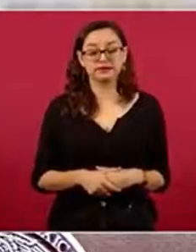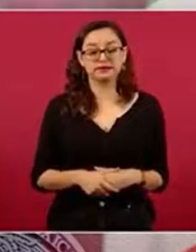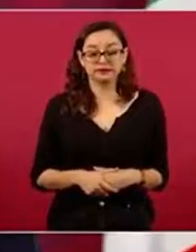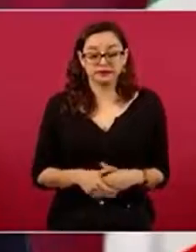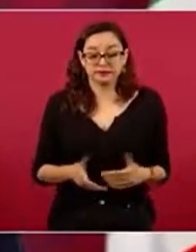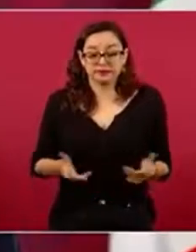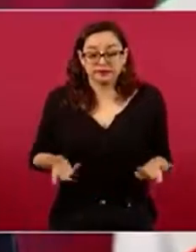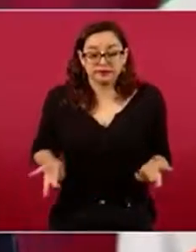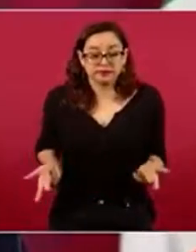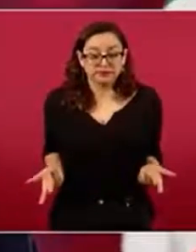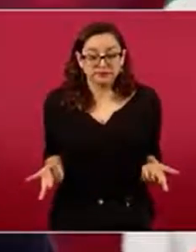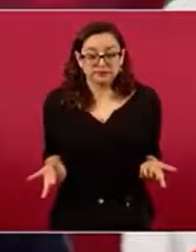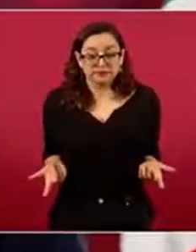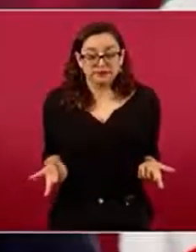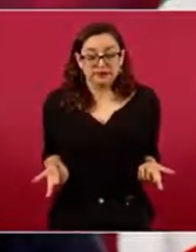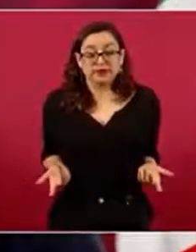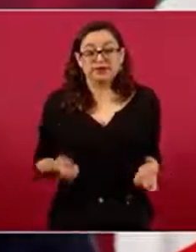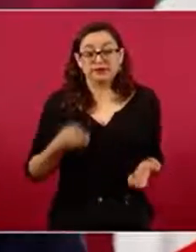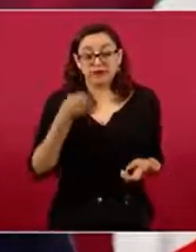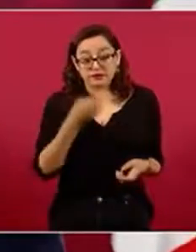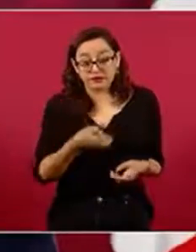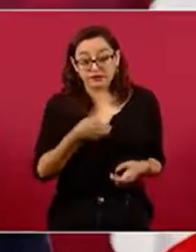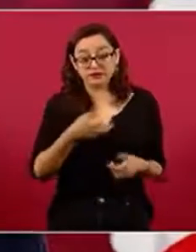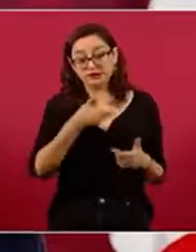Entonces, no quiero,